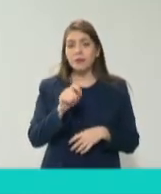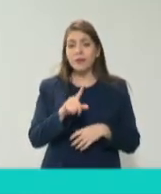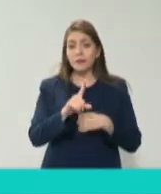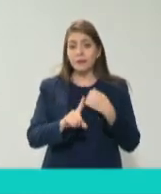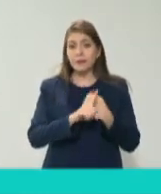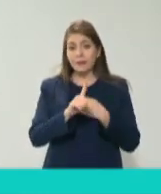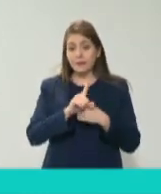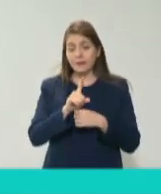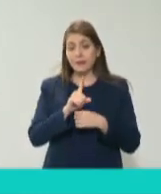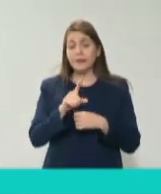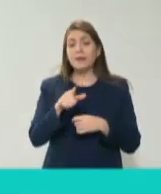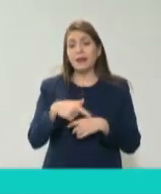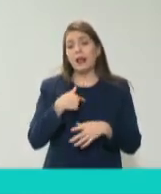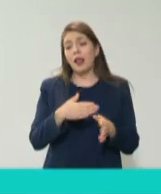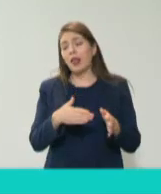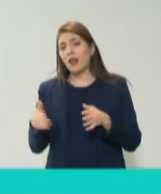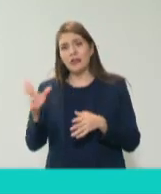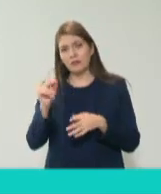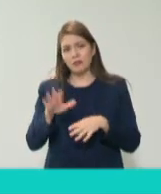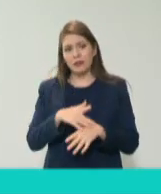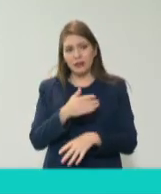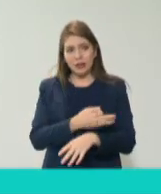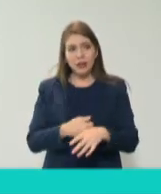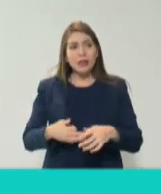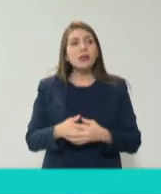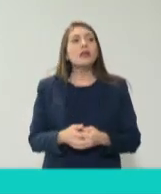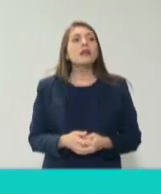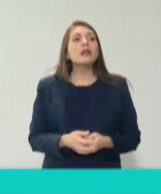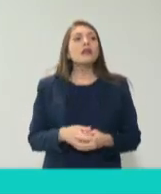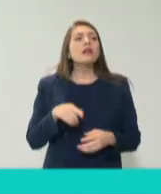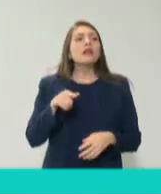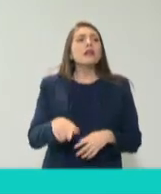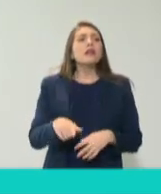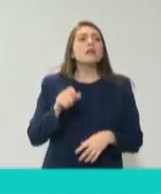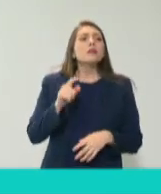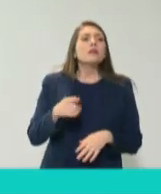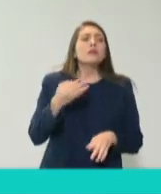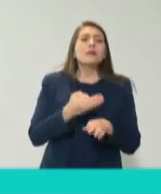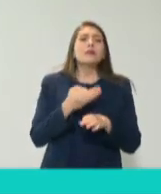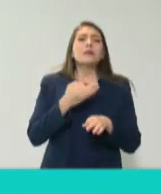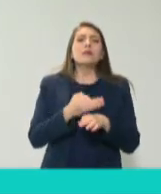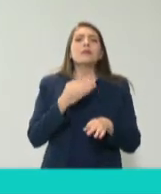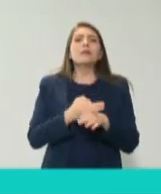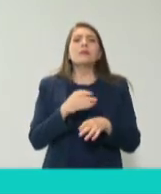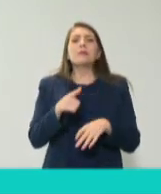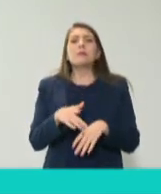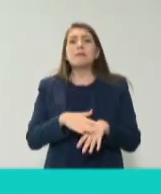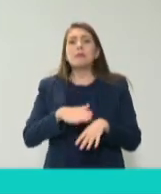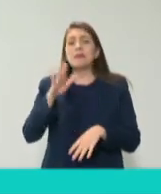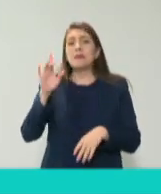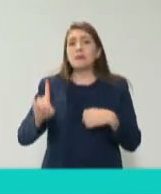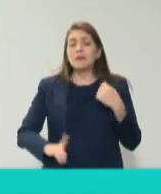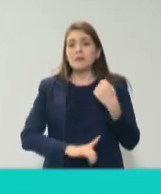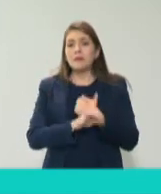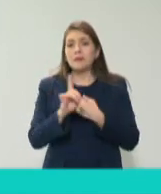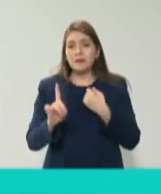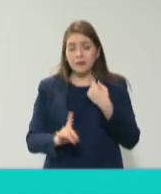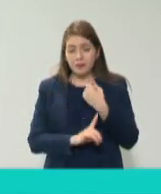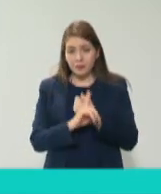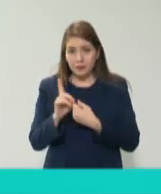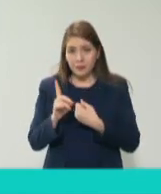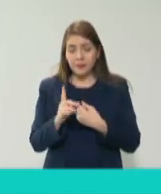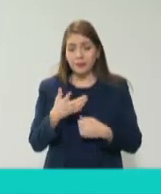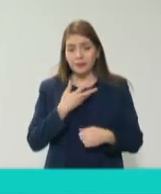creo que el mayor desafío que tenemos todos y digo todos y me voy a referir a todos los que estamos aquí porque creo que todos somos unos